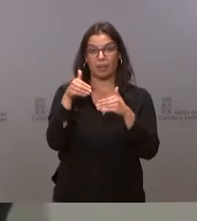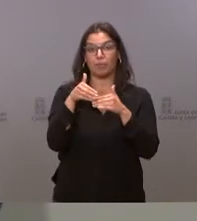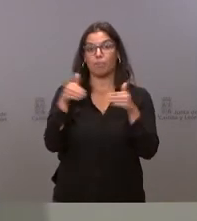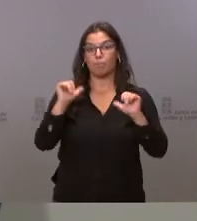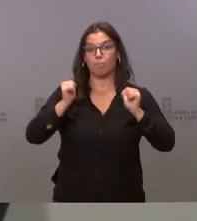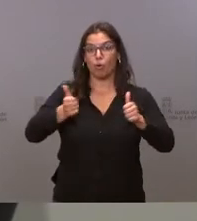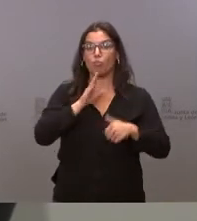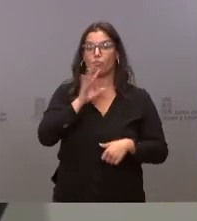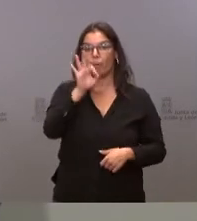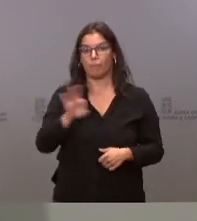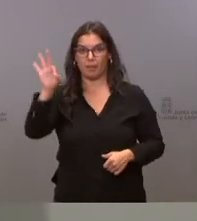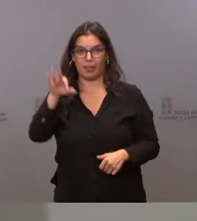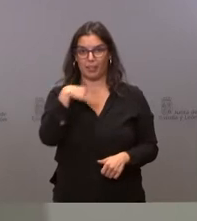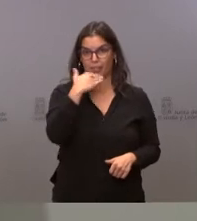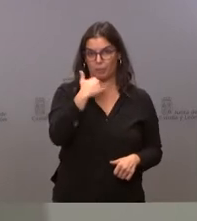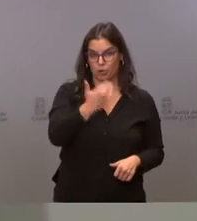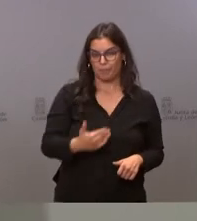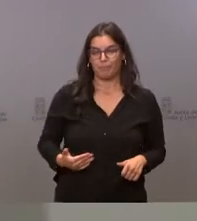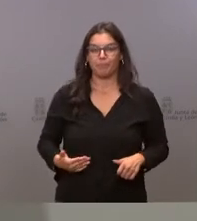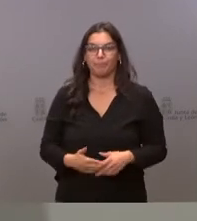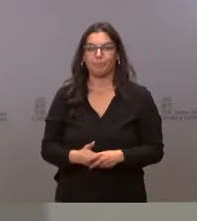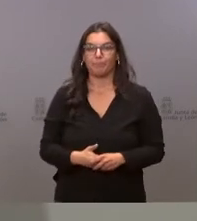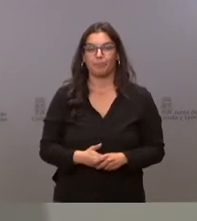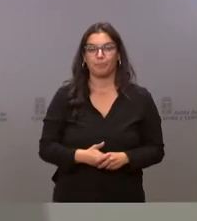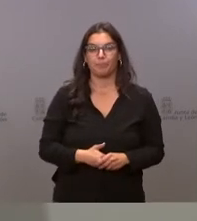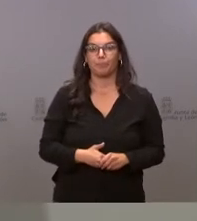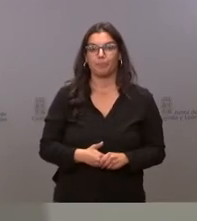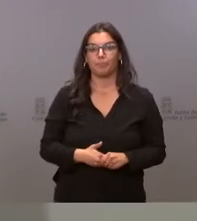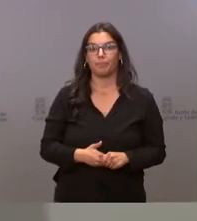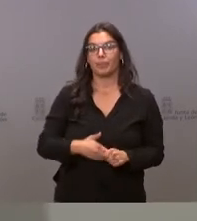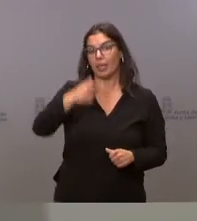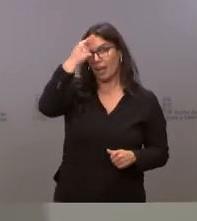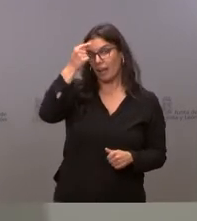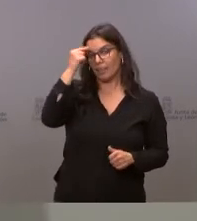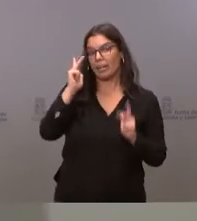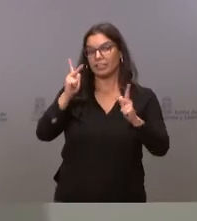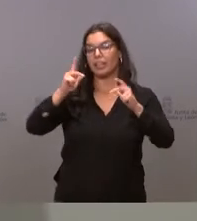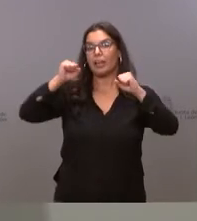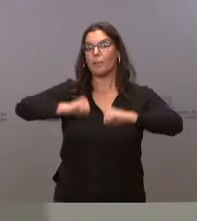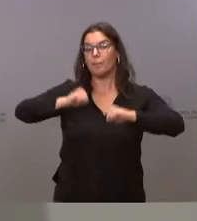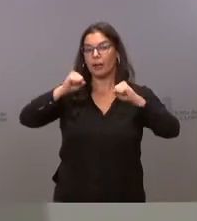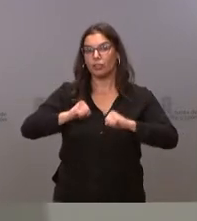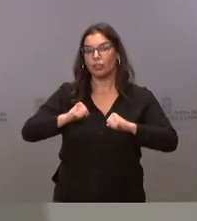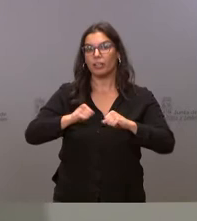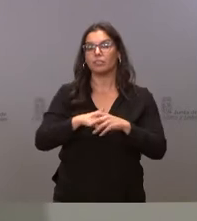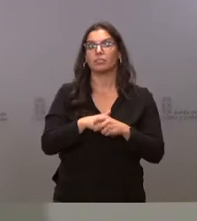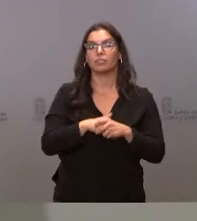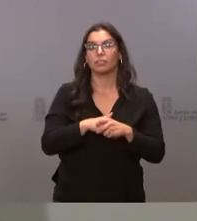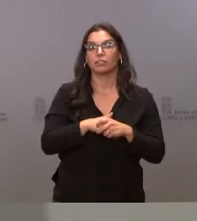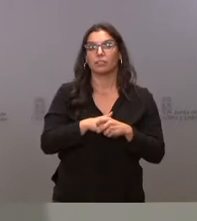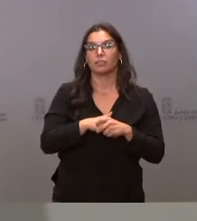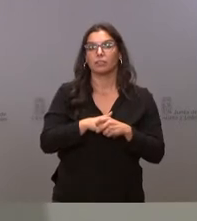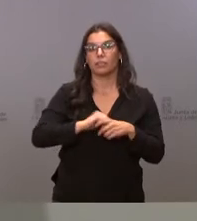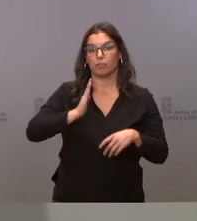Valencia y Zamora. Los sitios donde se empieza en Ávila es la residencia de personas mayores de